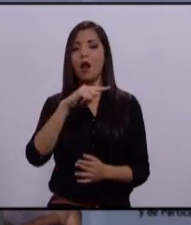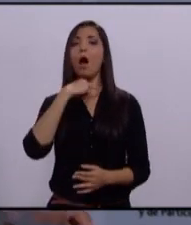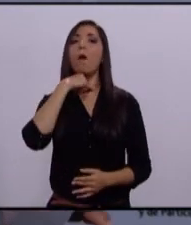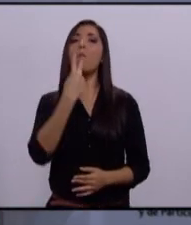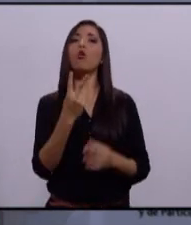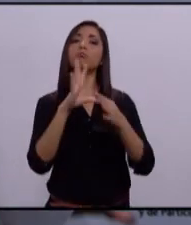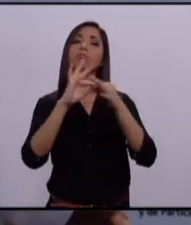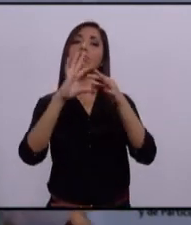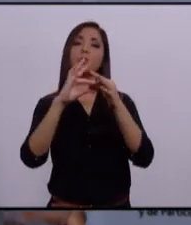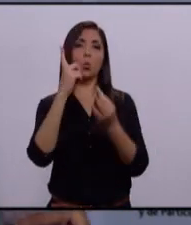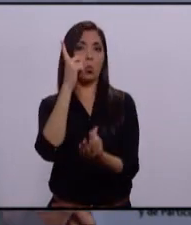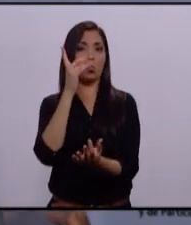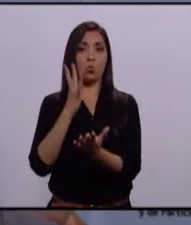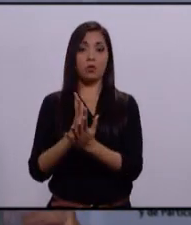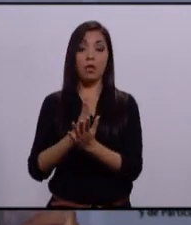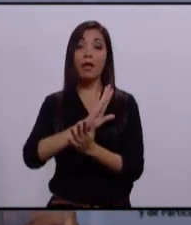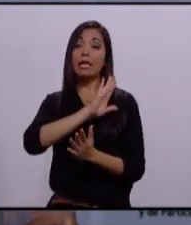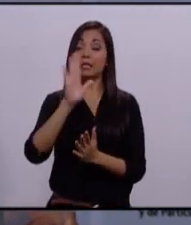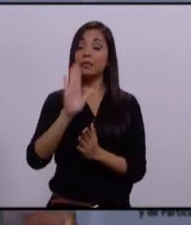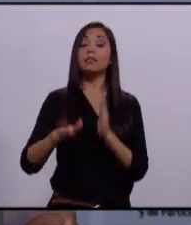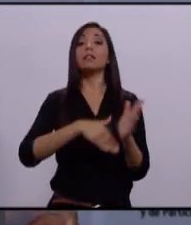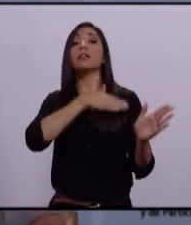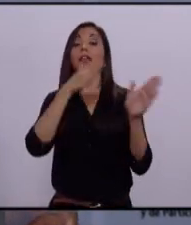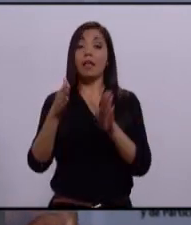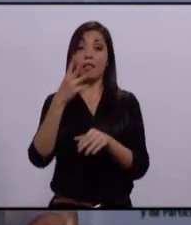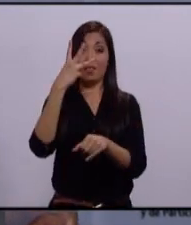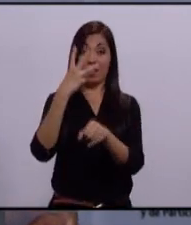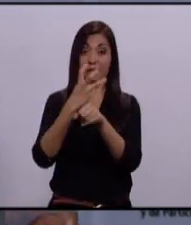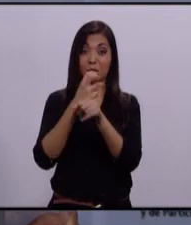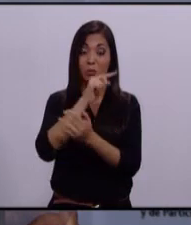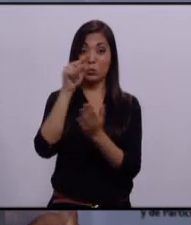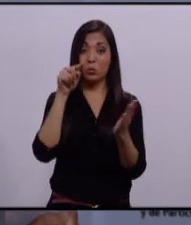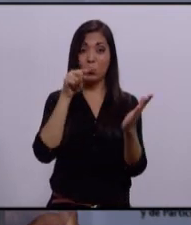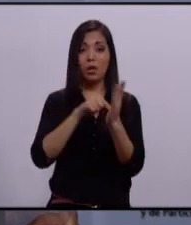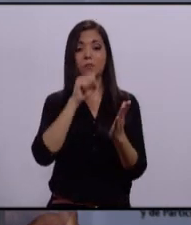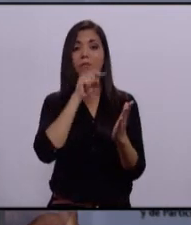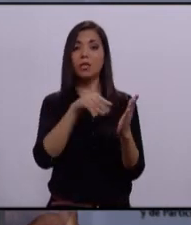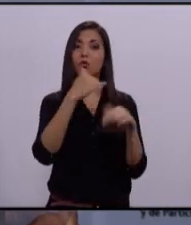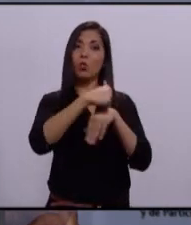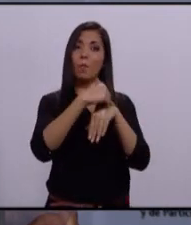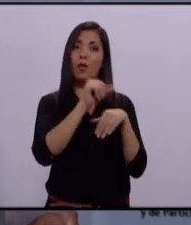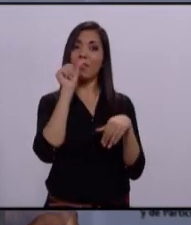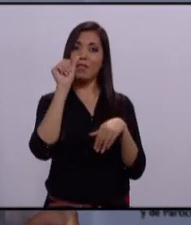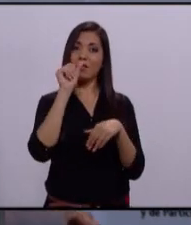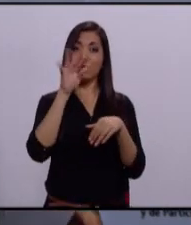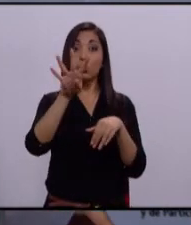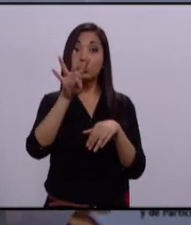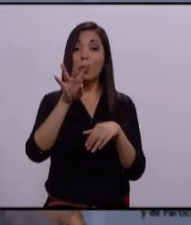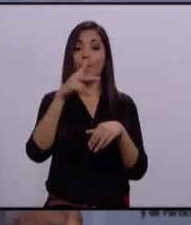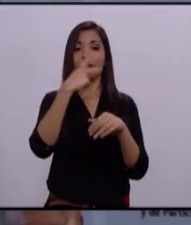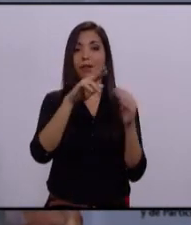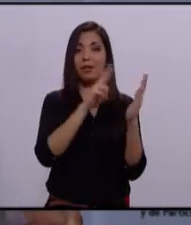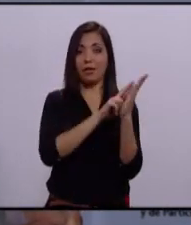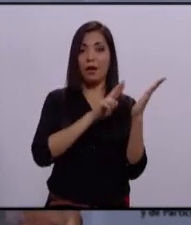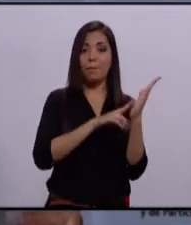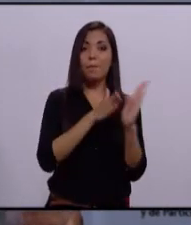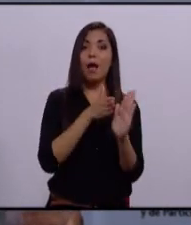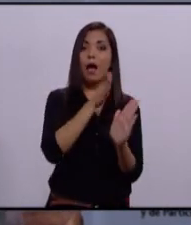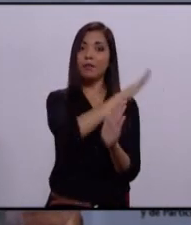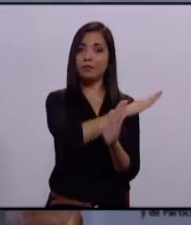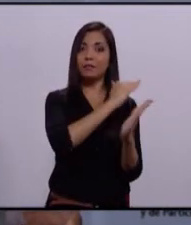voz. En tercer lugar, y muy importante también, de acuerdo a lo que marca el artículo 19 del reglamento antes referido,